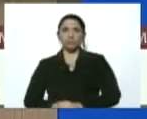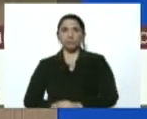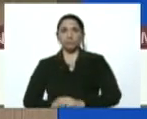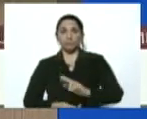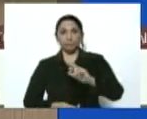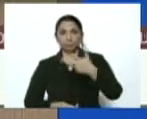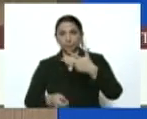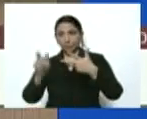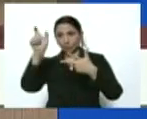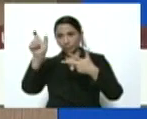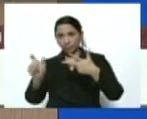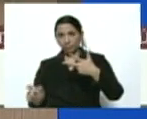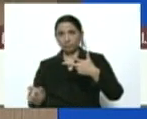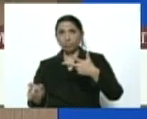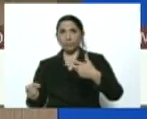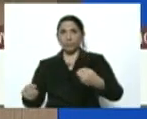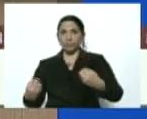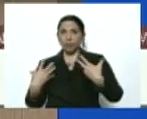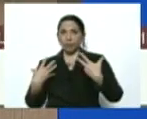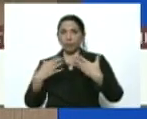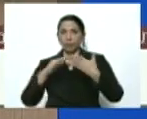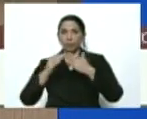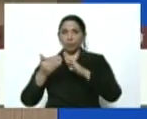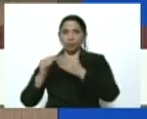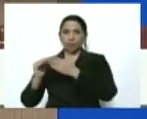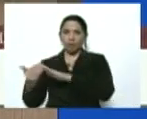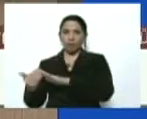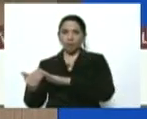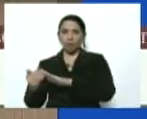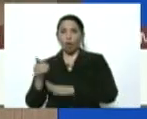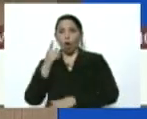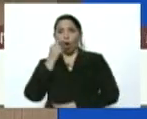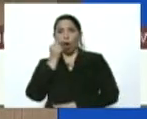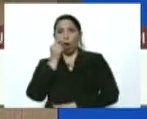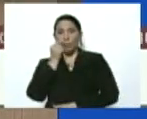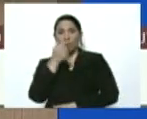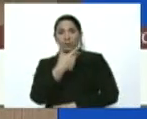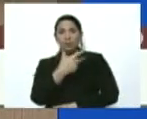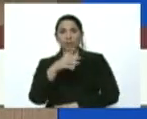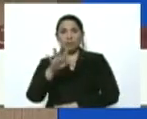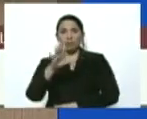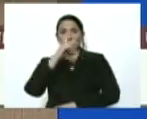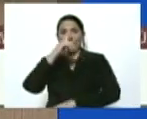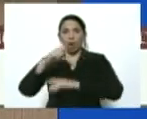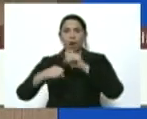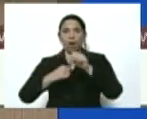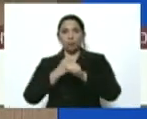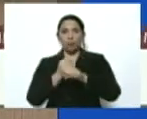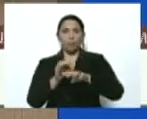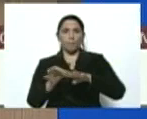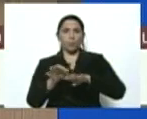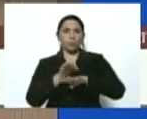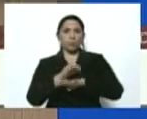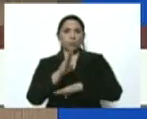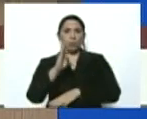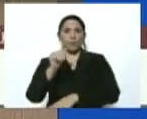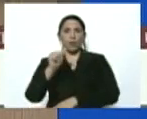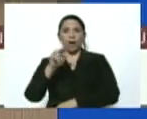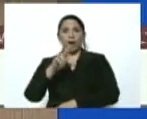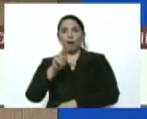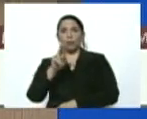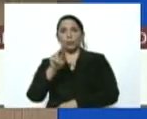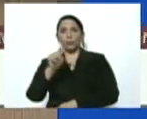tercer caso de transmisión comunitaria es un hombre de 35 años, del municipio Baruta, también